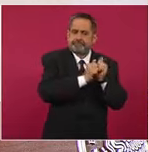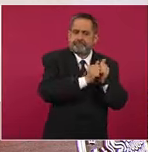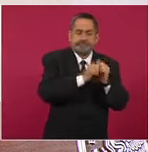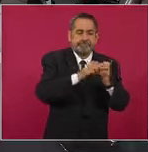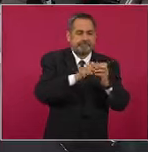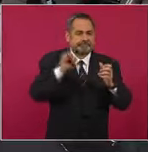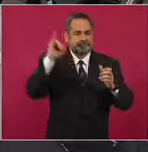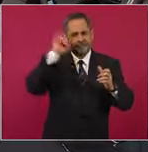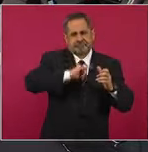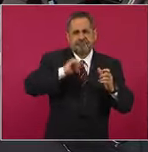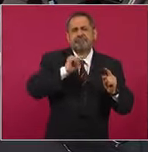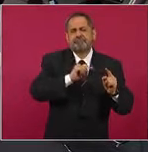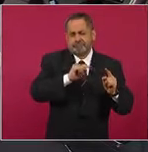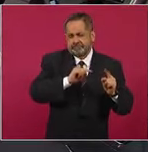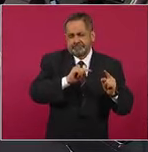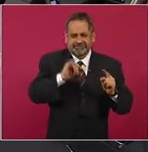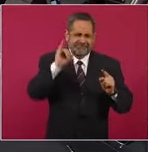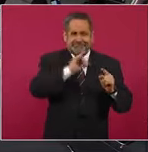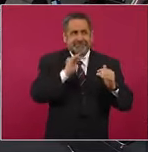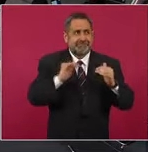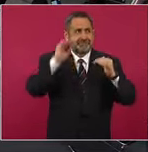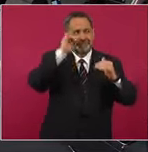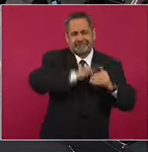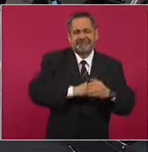jefes de jefes.